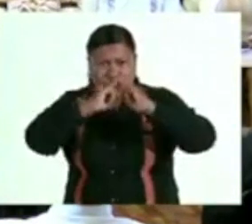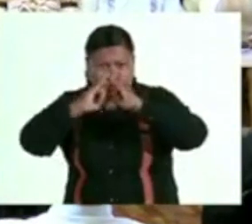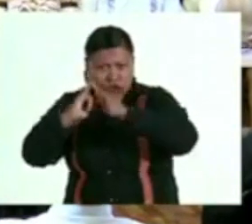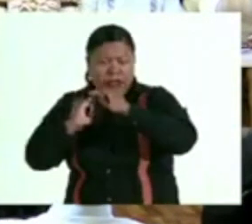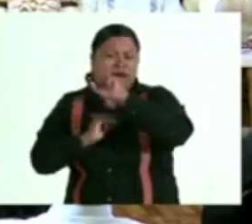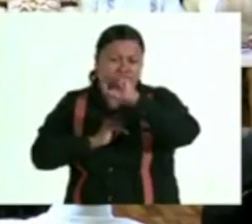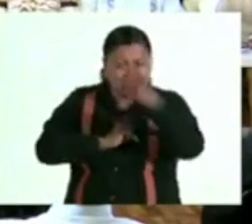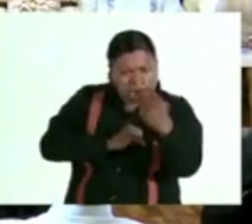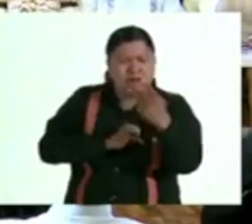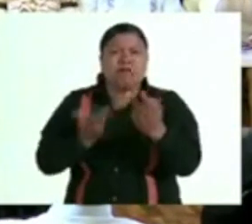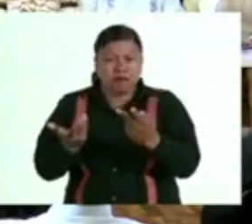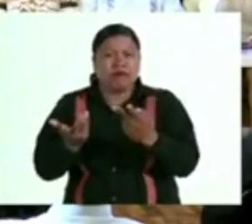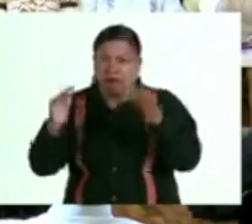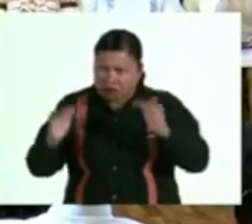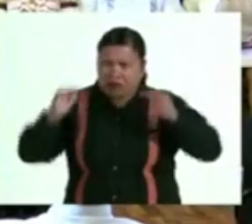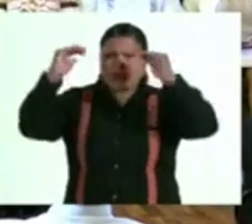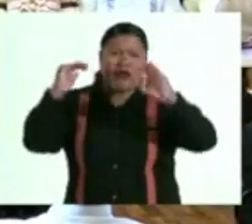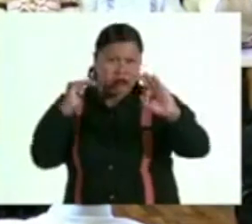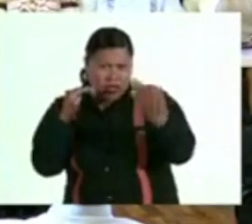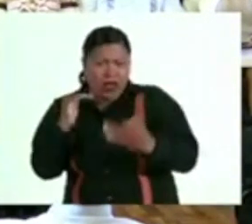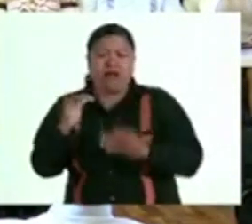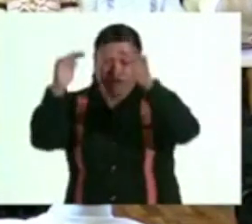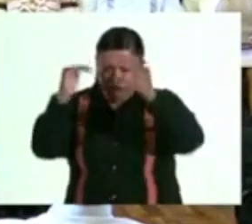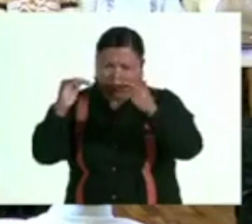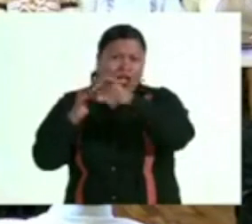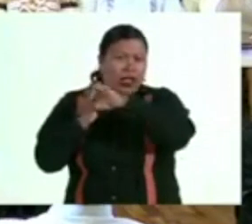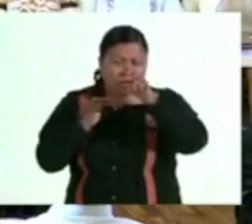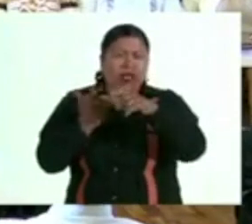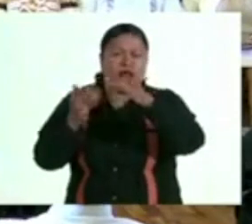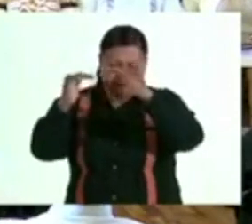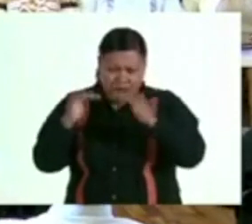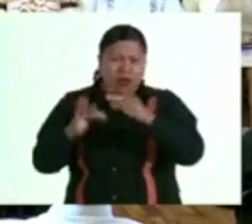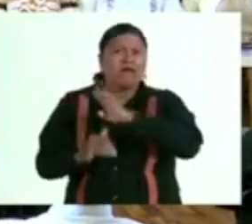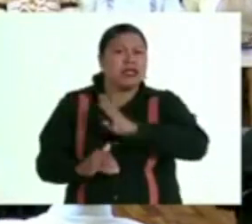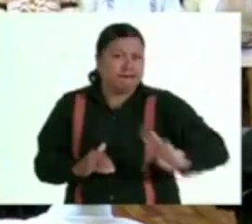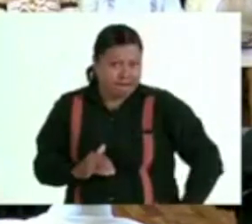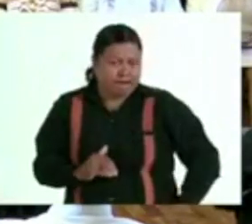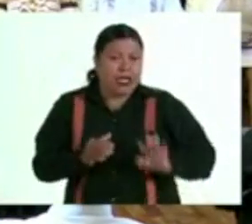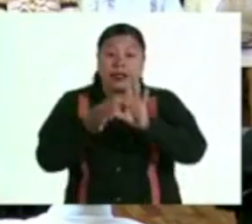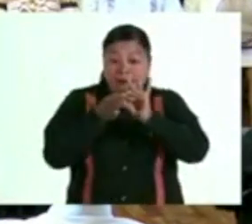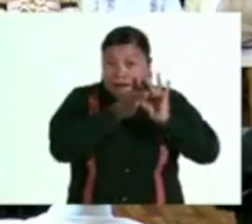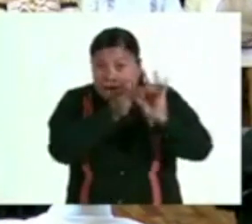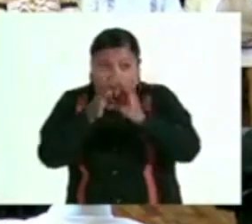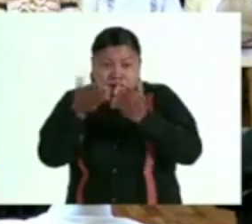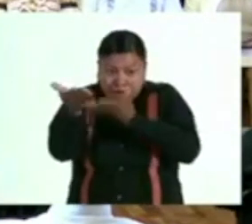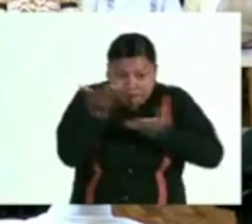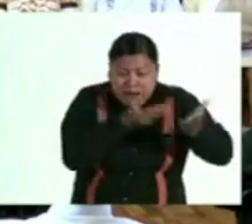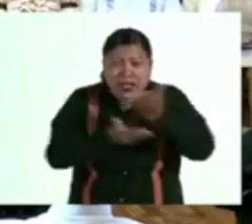del orden federal, estatal y municipal con quienes se coordinarán